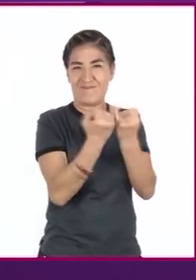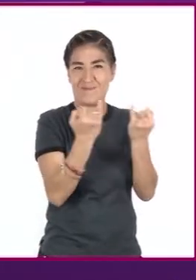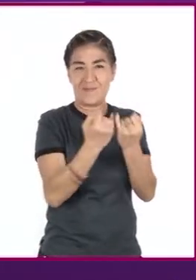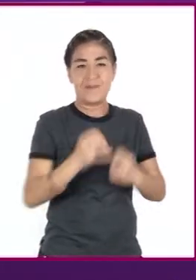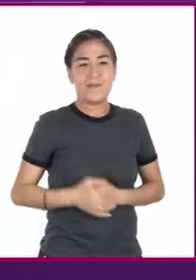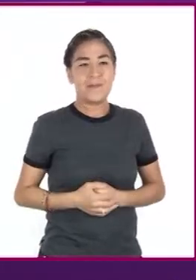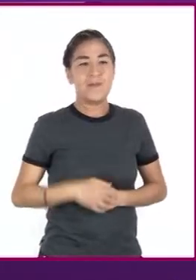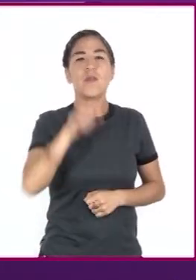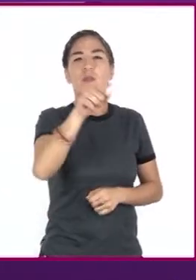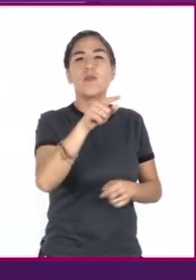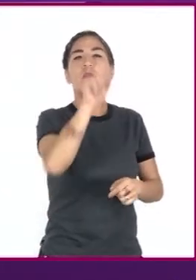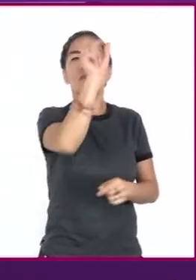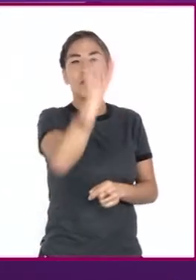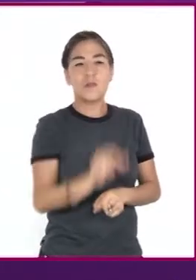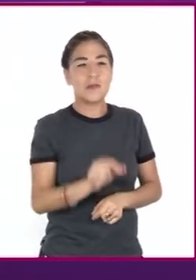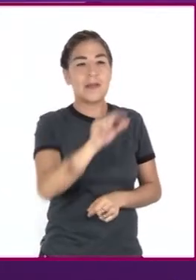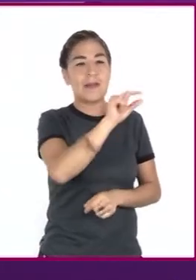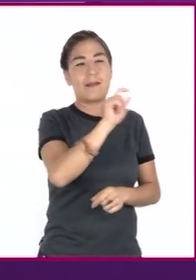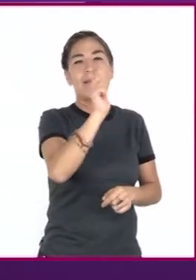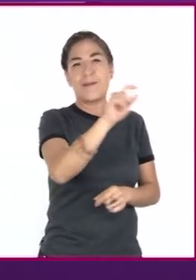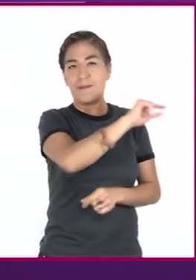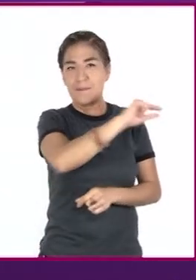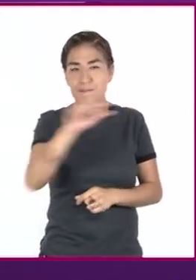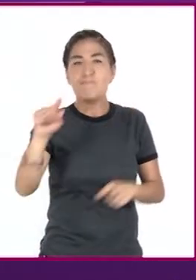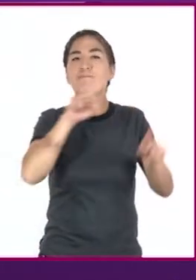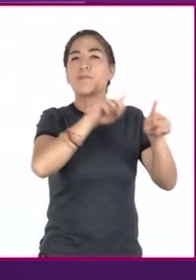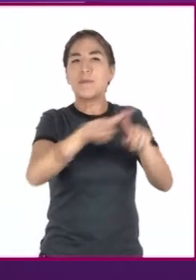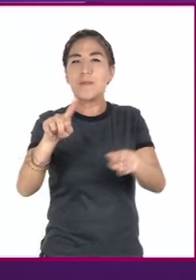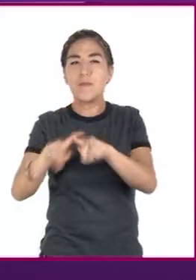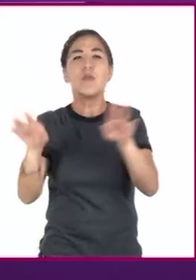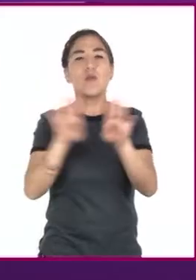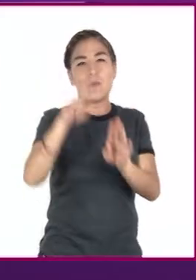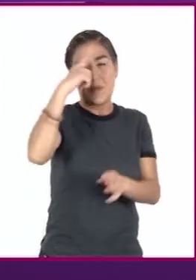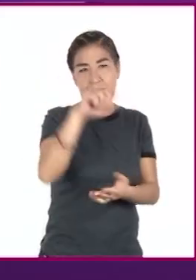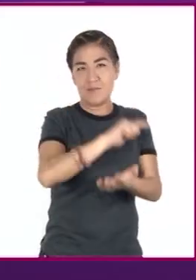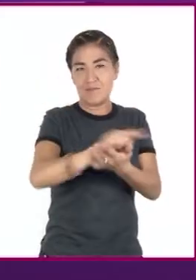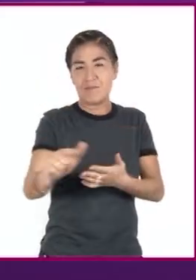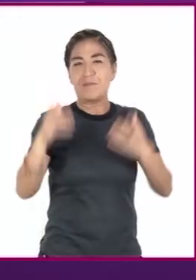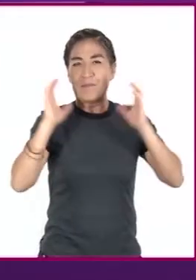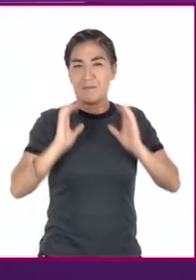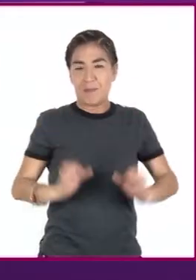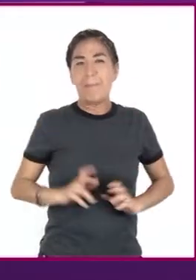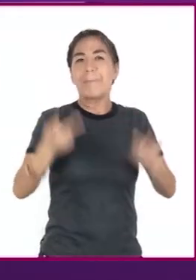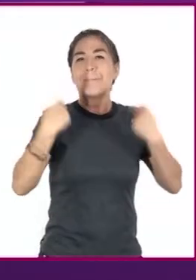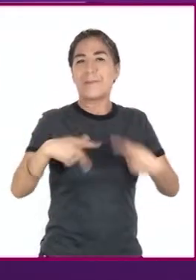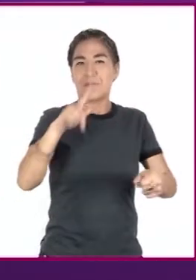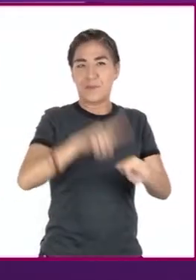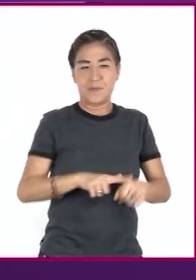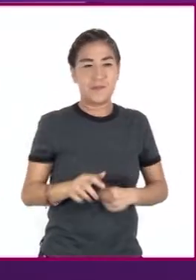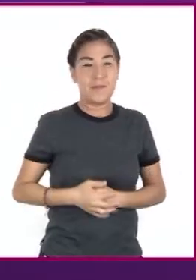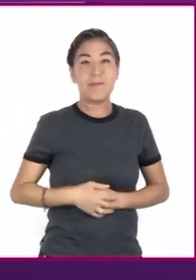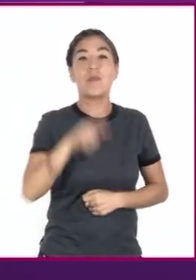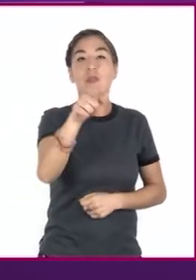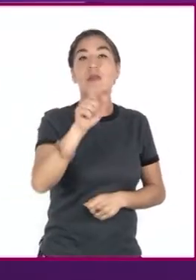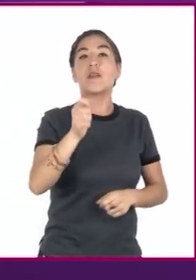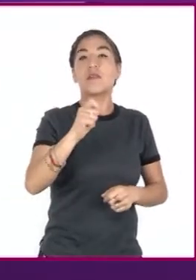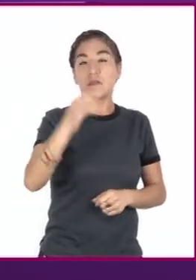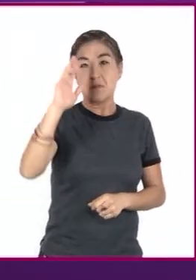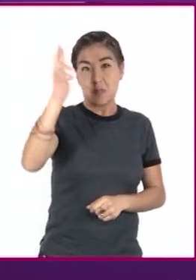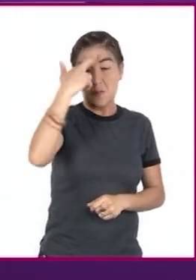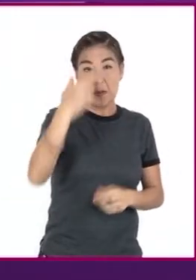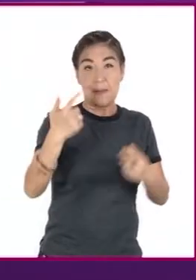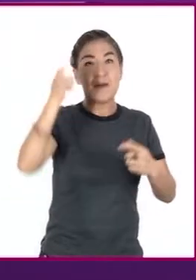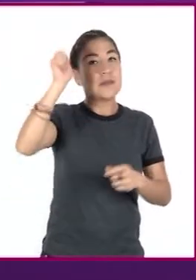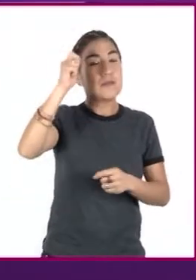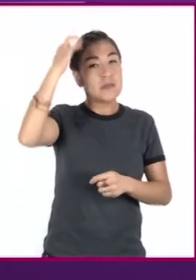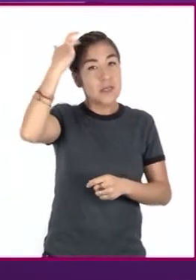anotando en las líneas verticales u horizontales las diferentes medidas de higiene personal. Recuerda, la higiene corporal, del